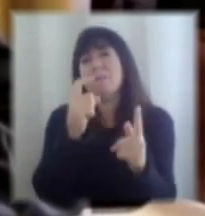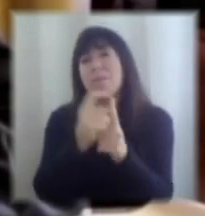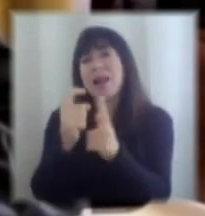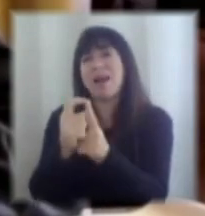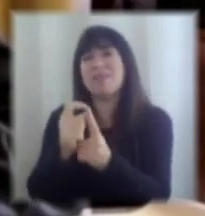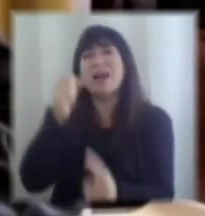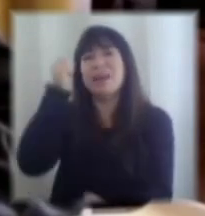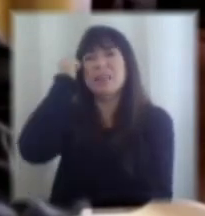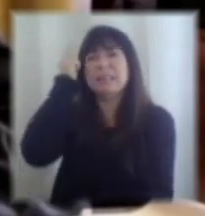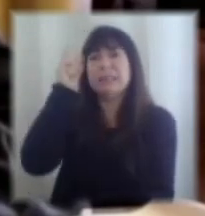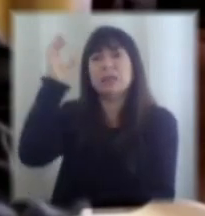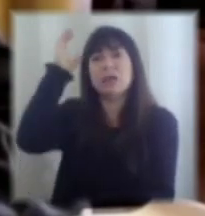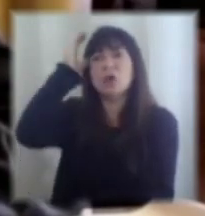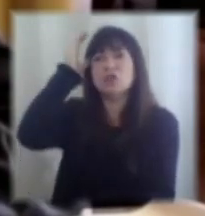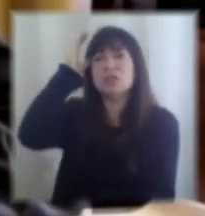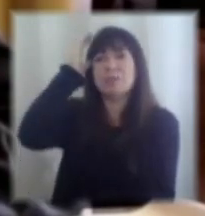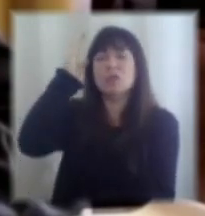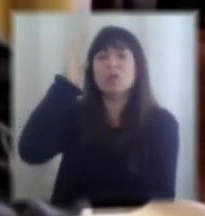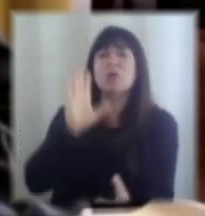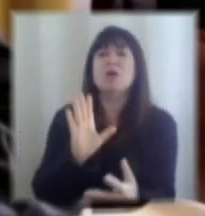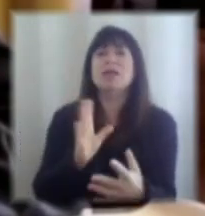concepto que por razones